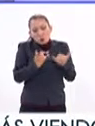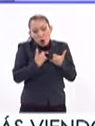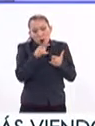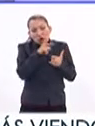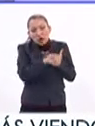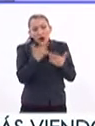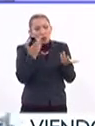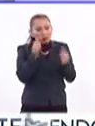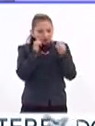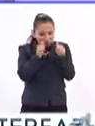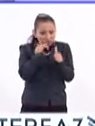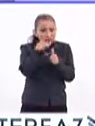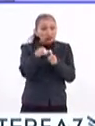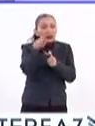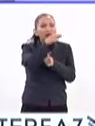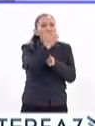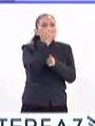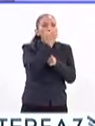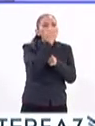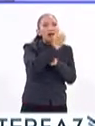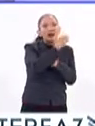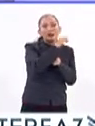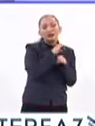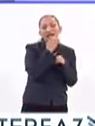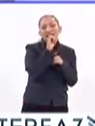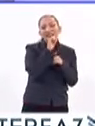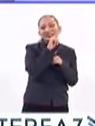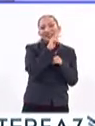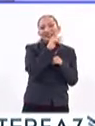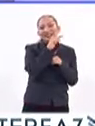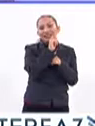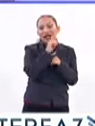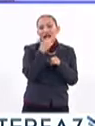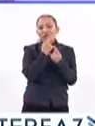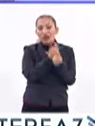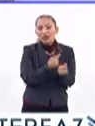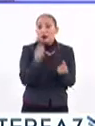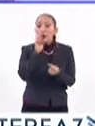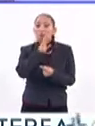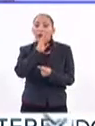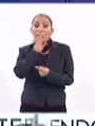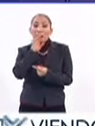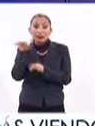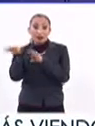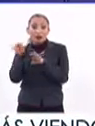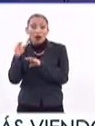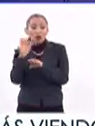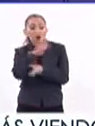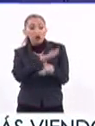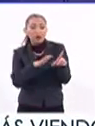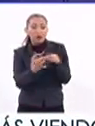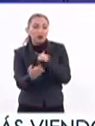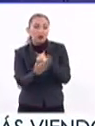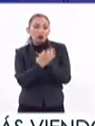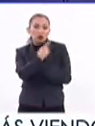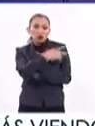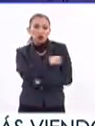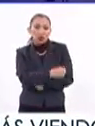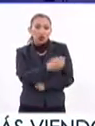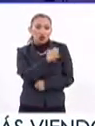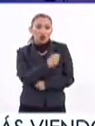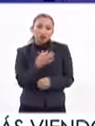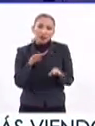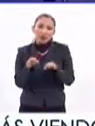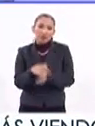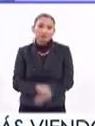no dejar de apostar en nuestras estaciones infantiles, puesto que las madres trabajadoras necesitan un ambiente y un contexto seguro para sus hijos mientras